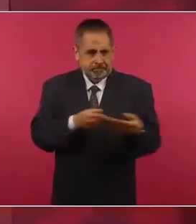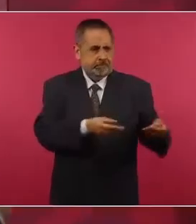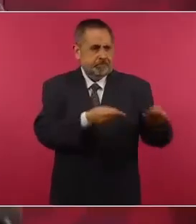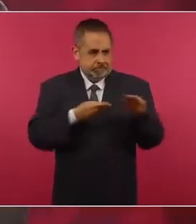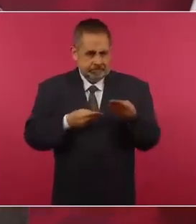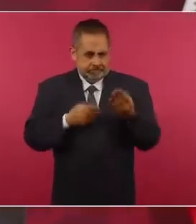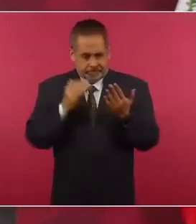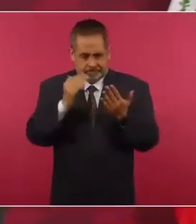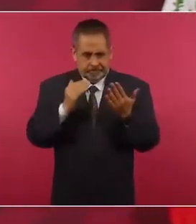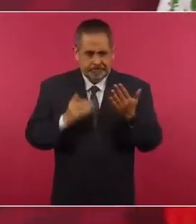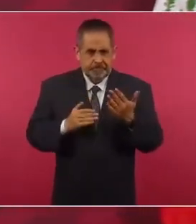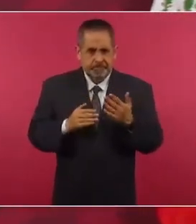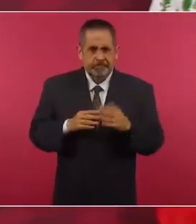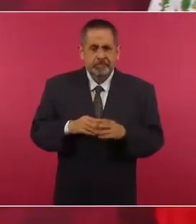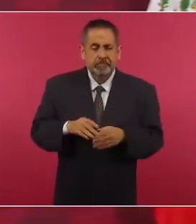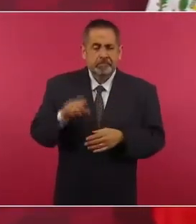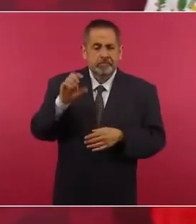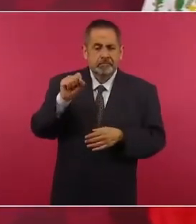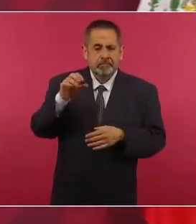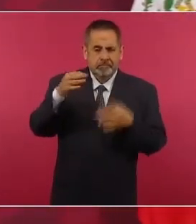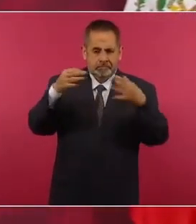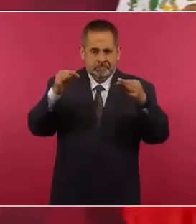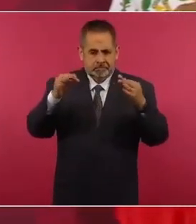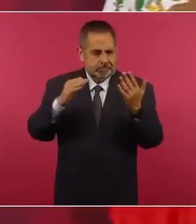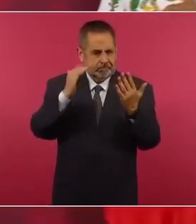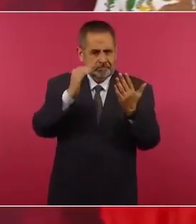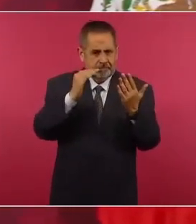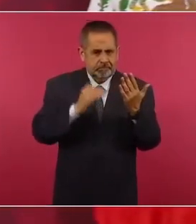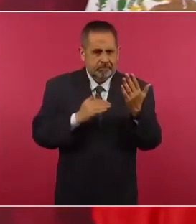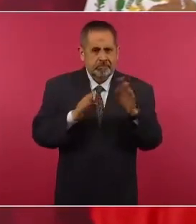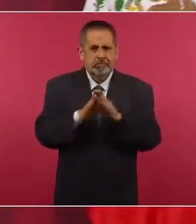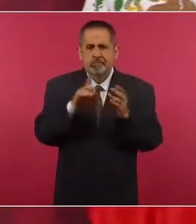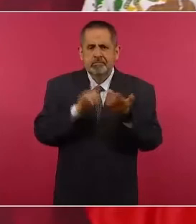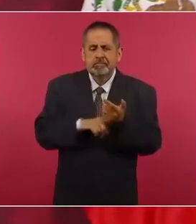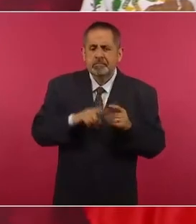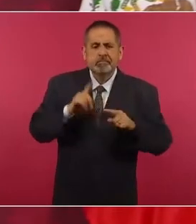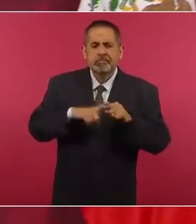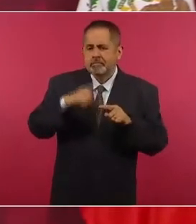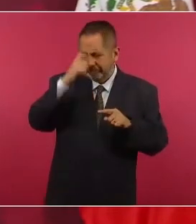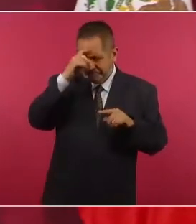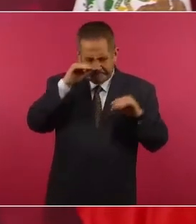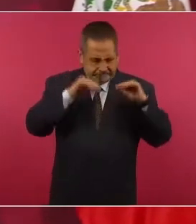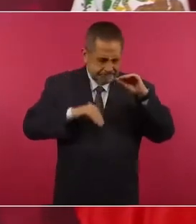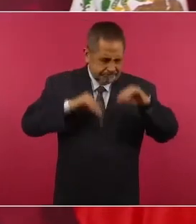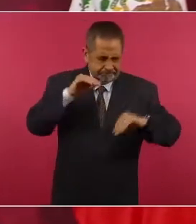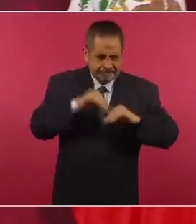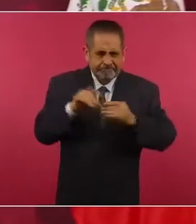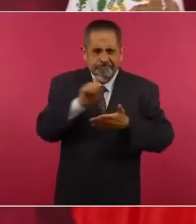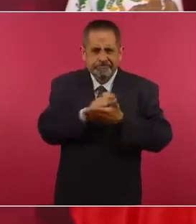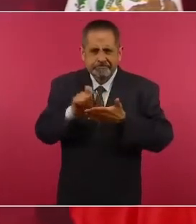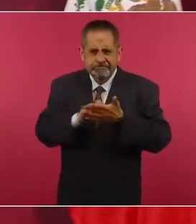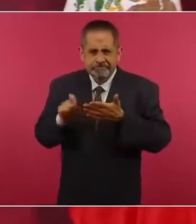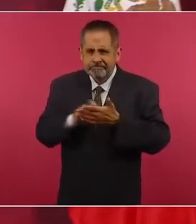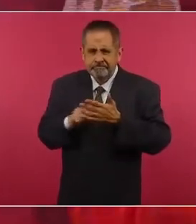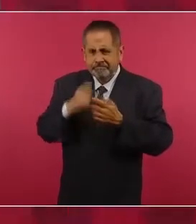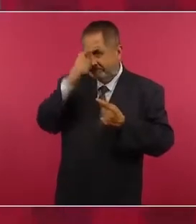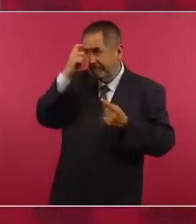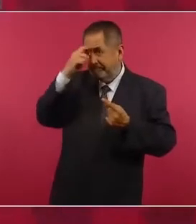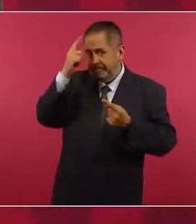como 60 hojas, las preguntas como si las hubiesen hecho, los de Iberdrola